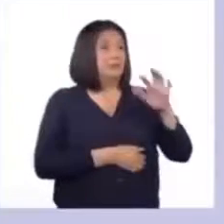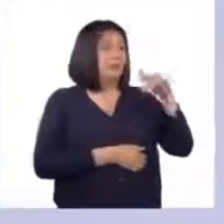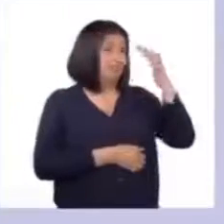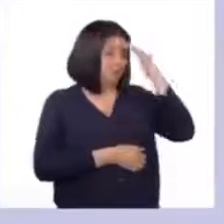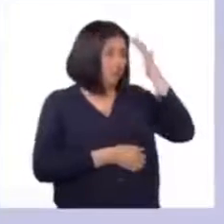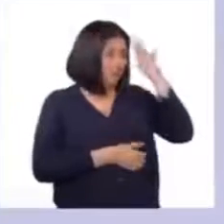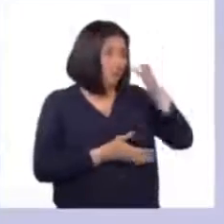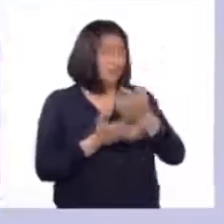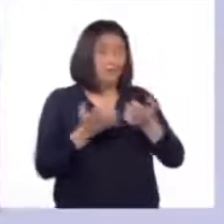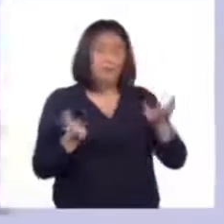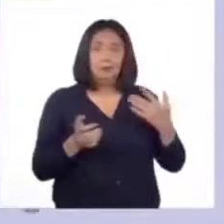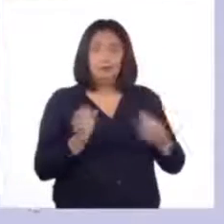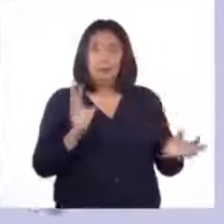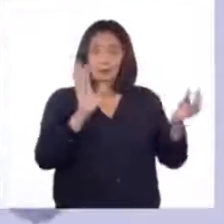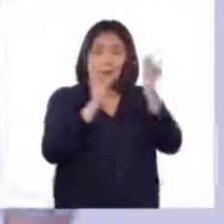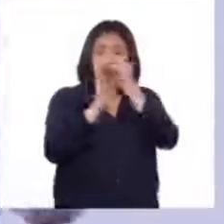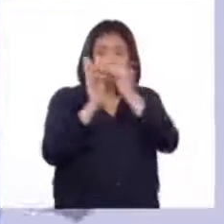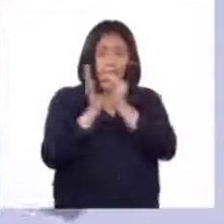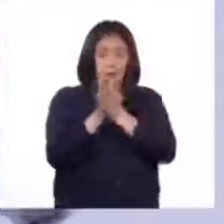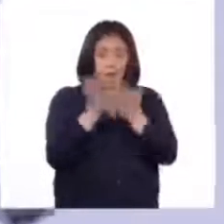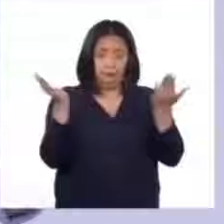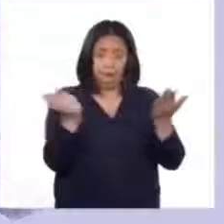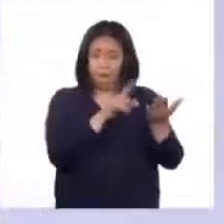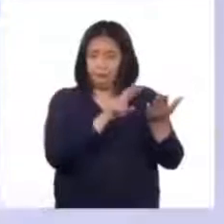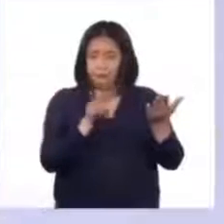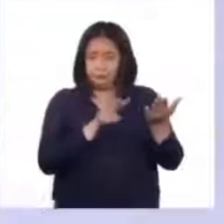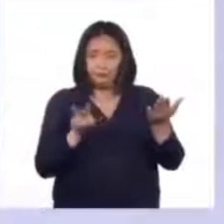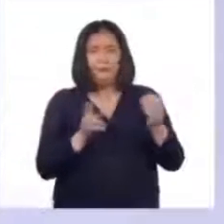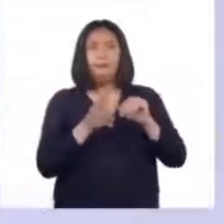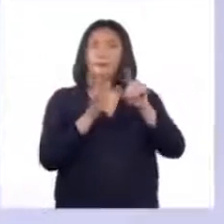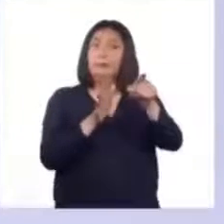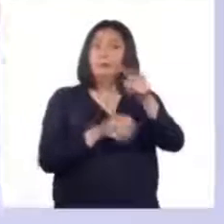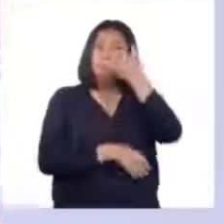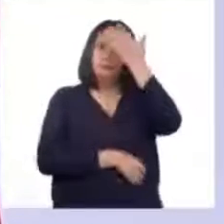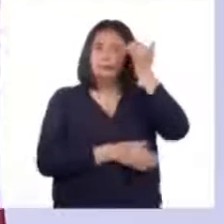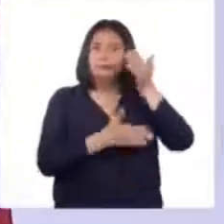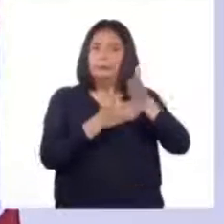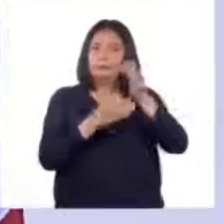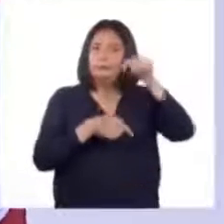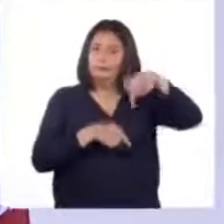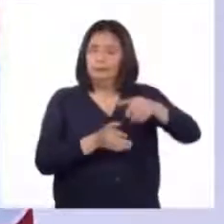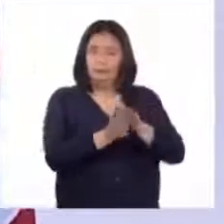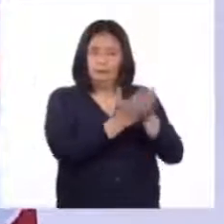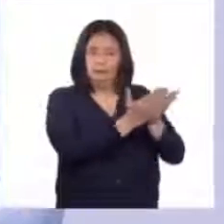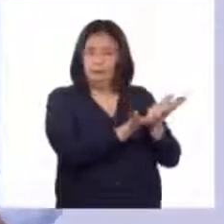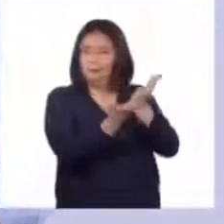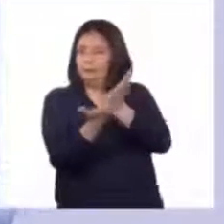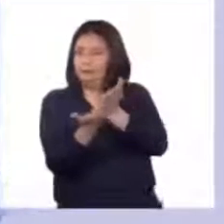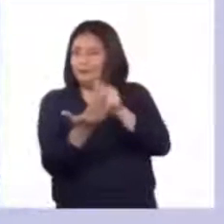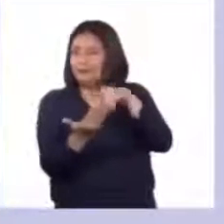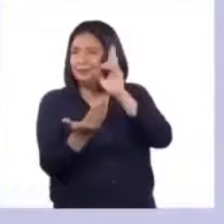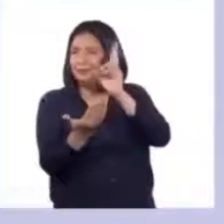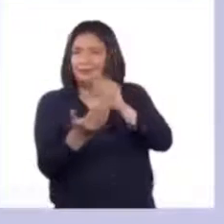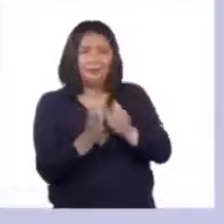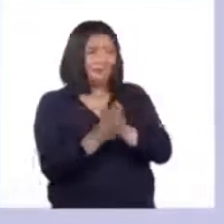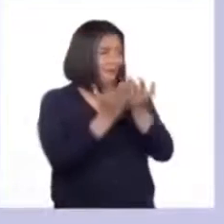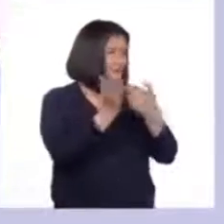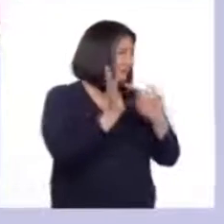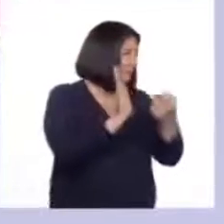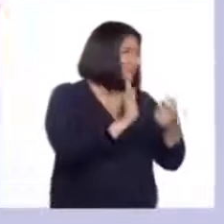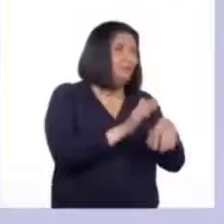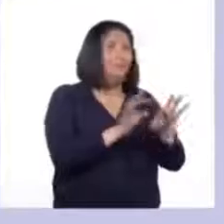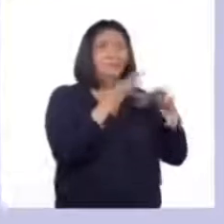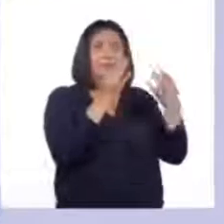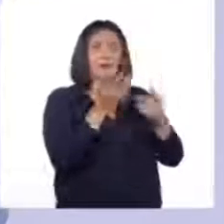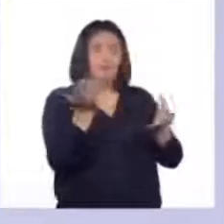todos los elementos que deben incluir en su organizador visual. No olviden compartir este organizador con sus profesores y familiares y conservarlo